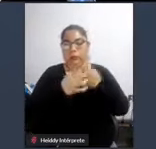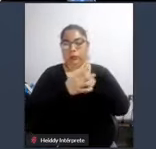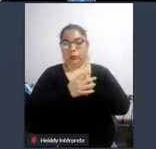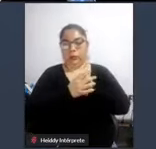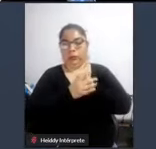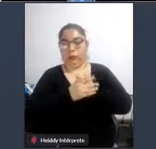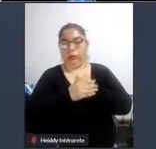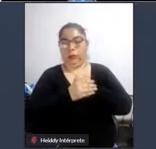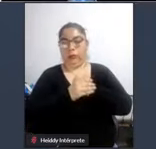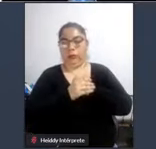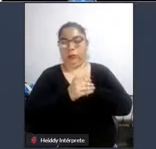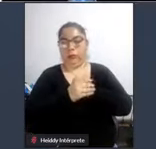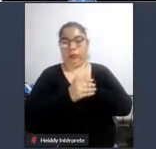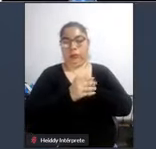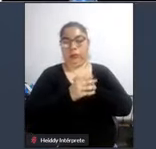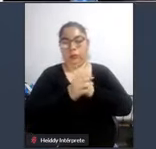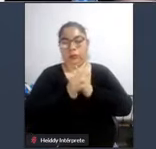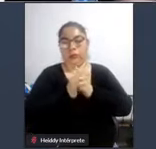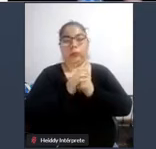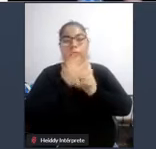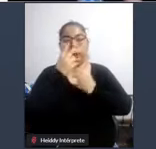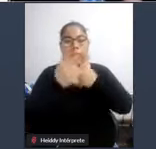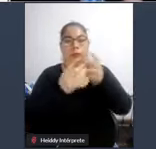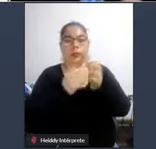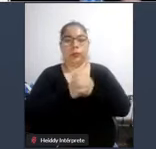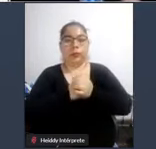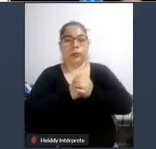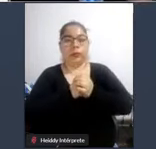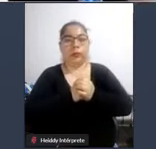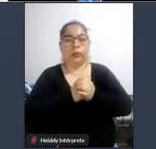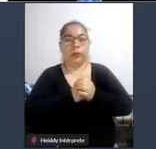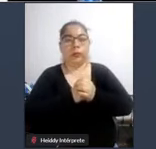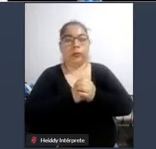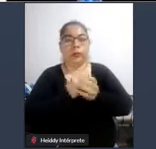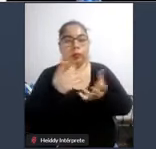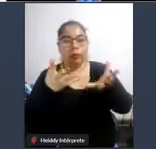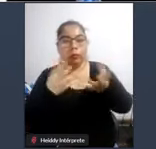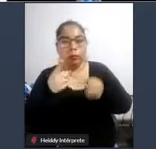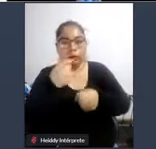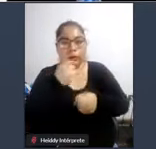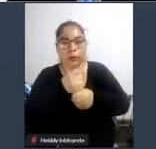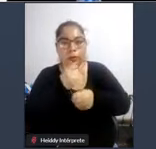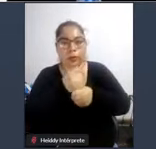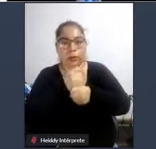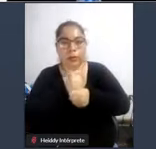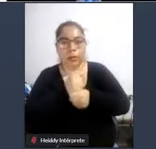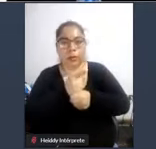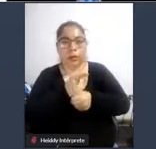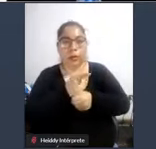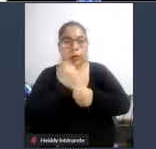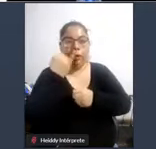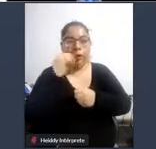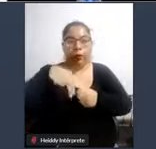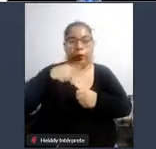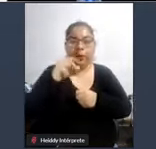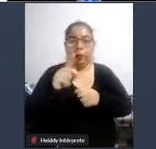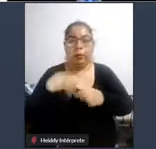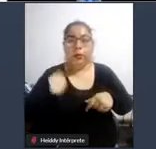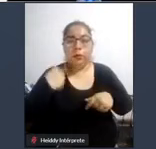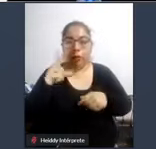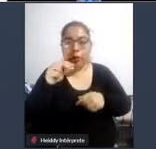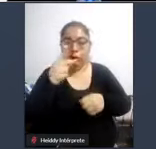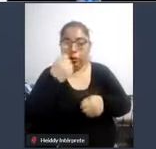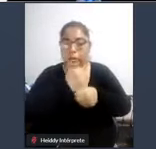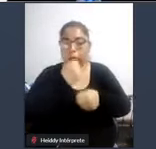la persona con discapacidad necesariamente tienen que trabajar en forma informal porque no hay empleos